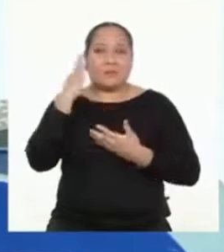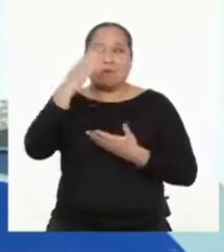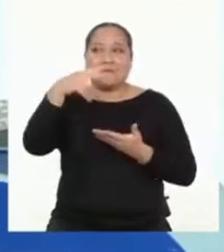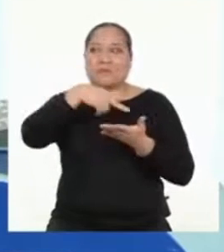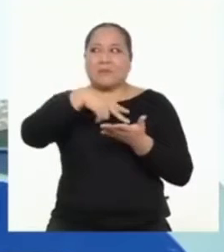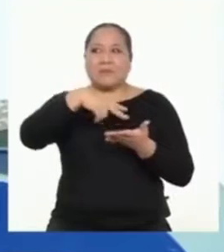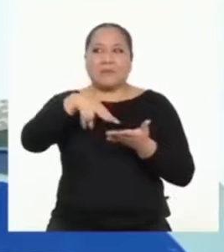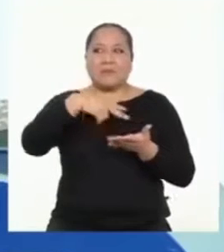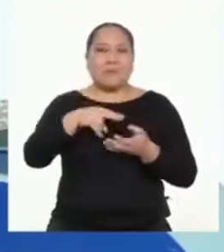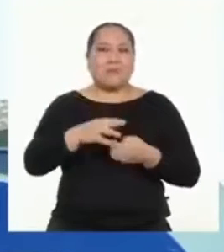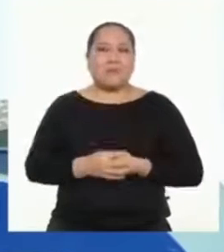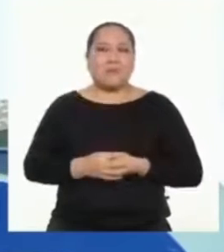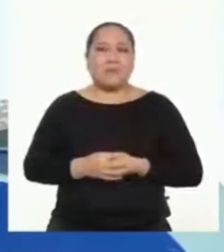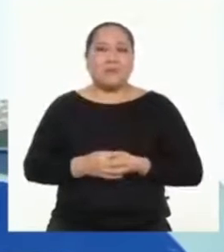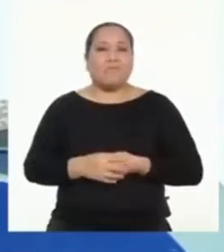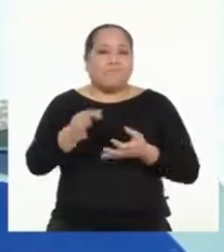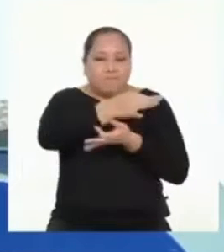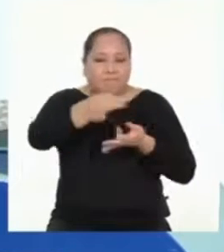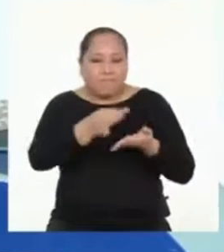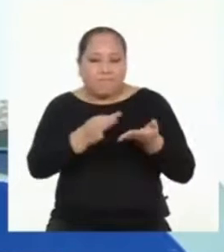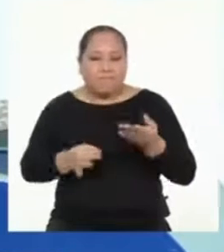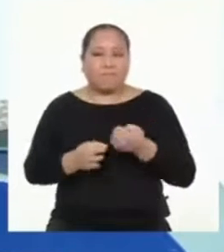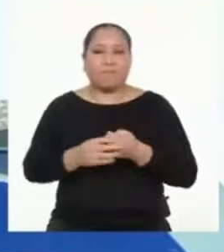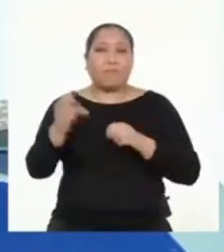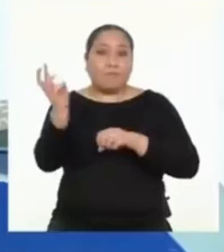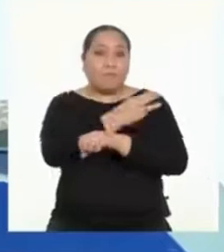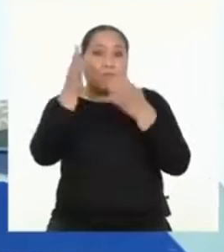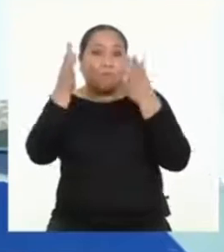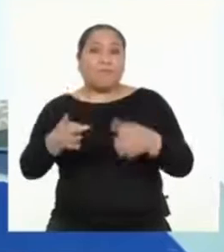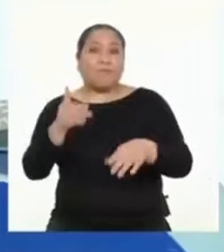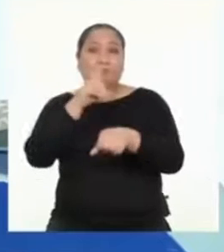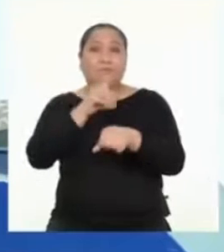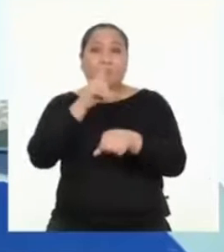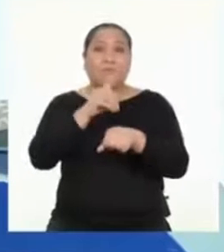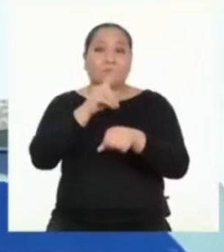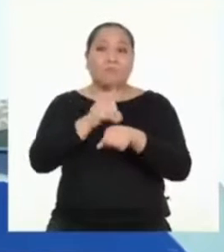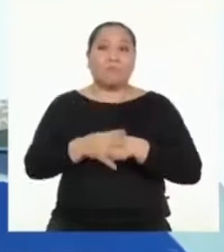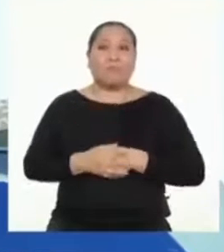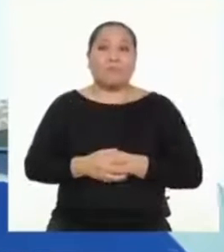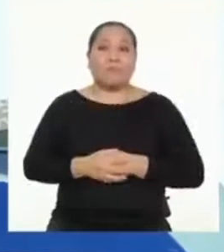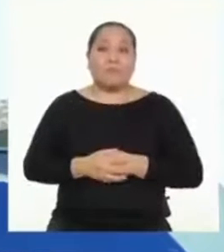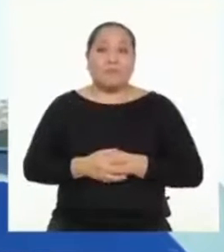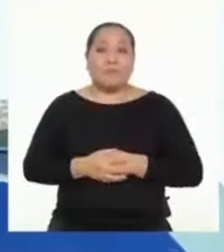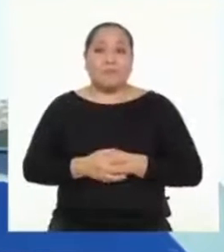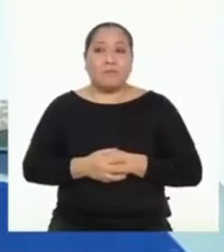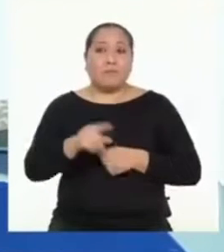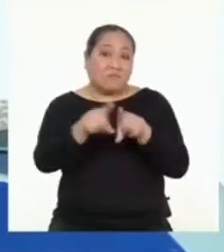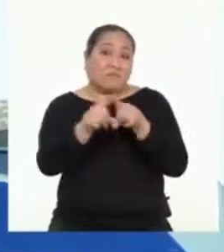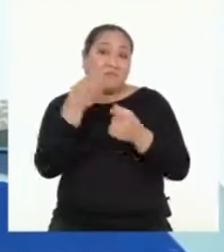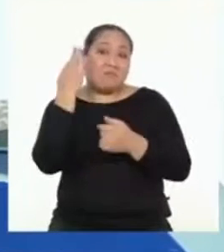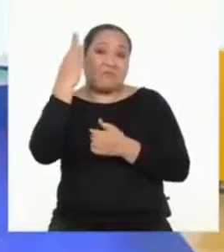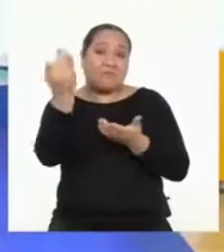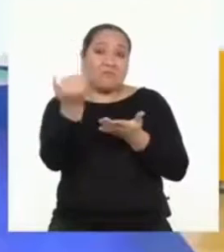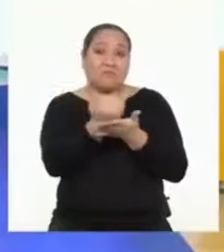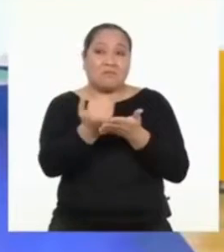bailarines, ingenieras, arquitectos, músicos, doctoras. Y quizás en mí también hay una buena dibujante.